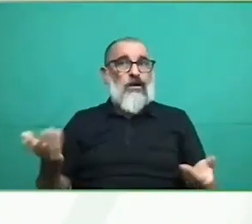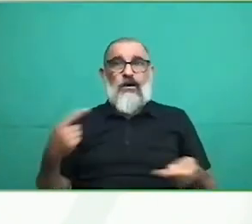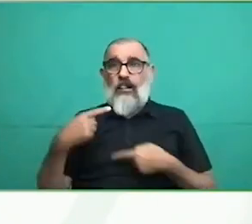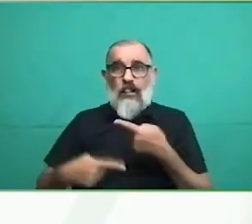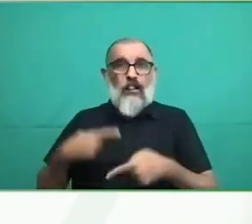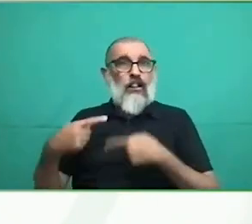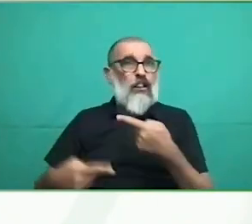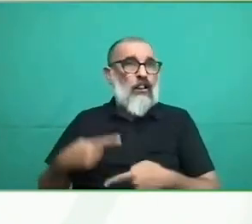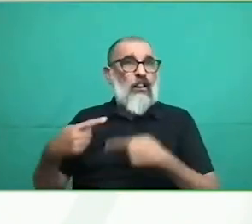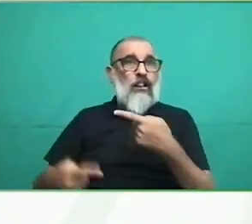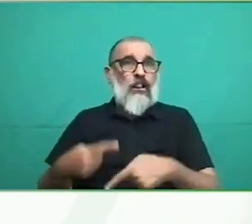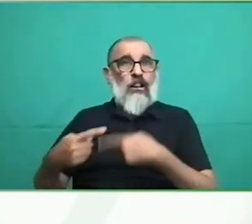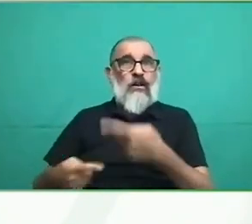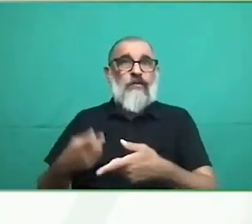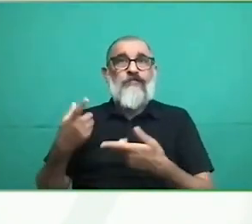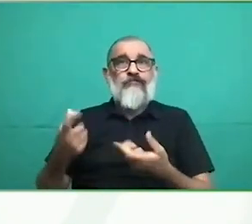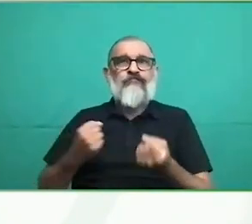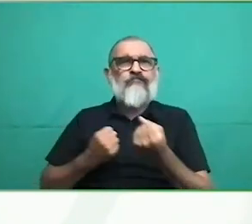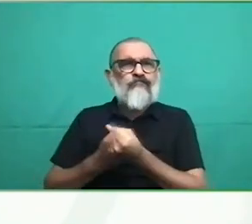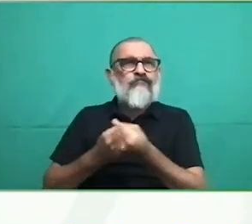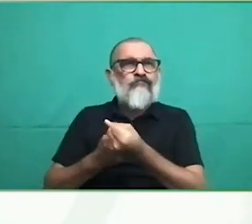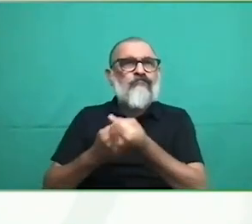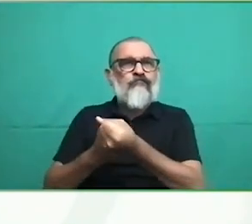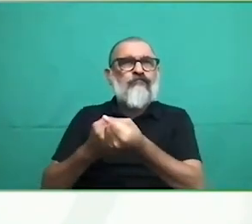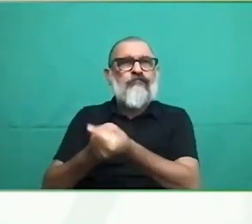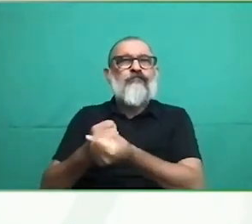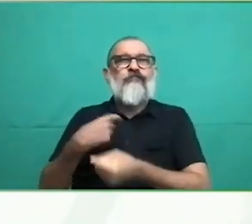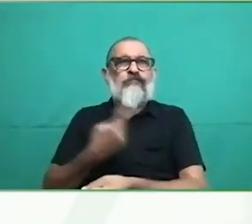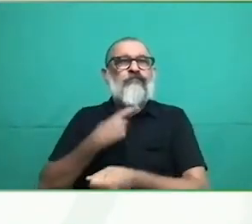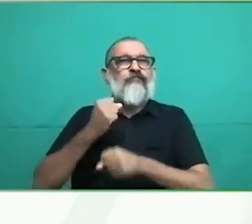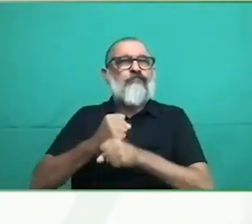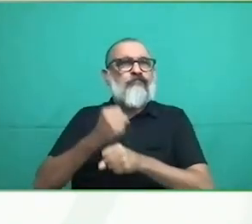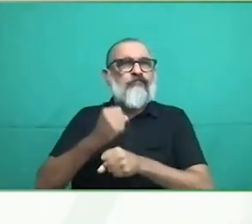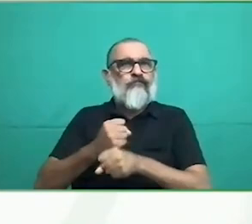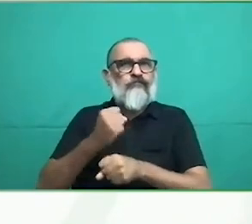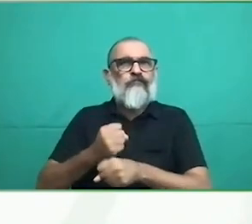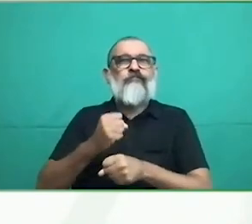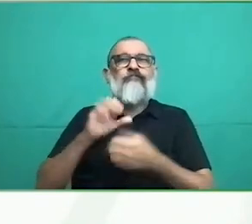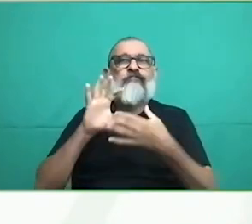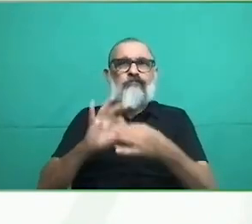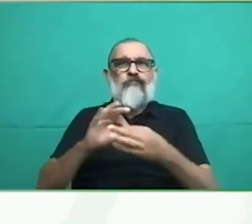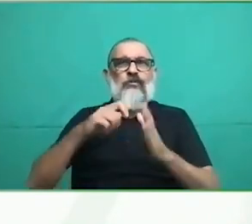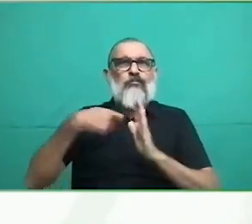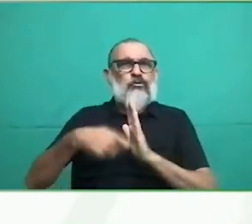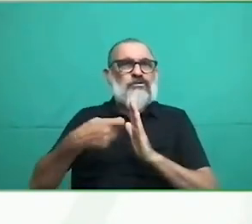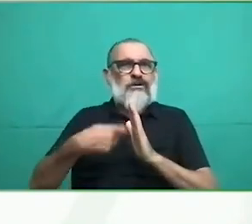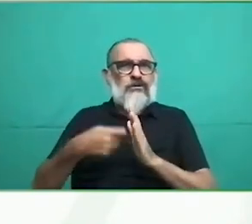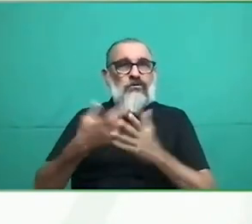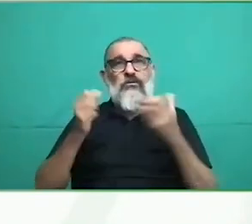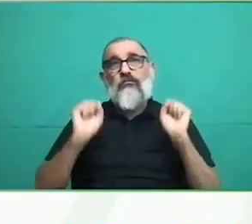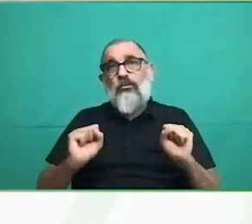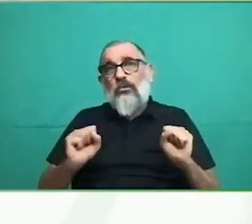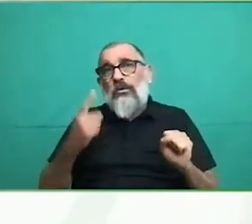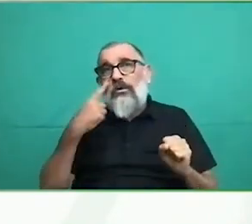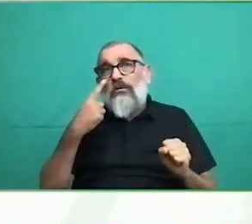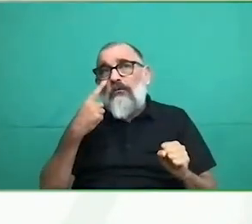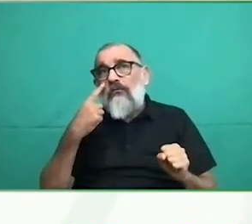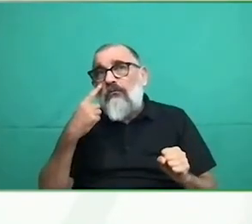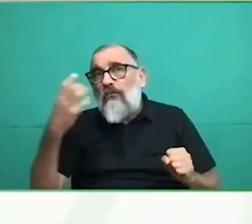el honor de presentar a quien ya me ha comentado que va a ser mi próximo profesor en el máster,